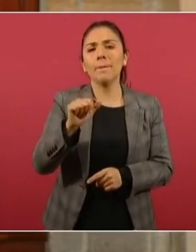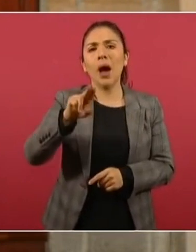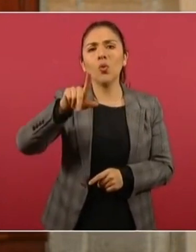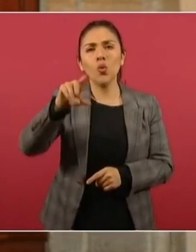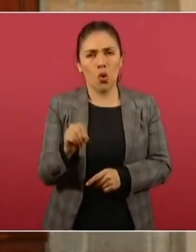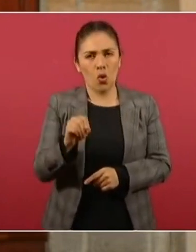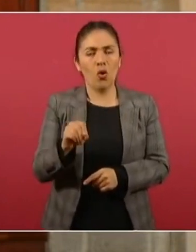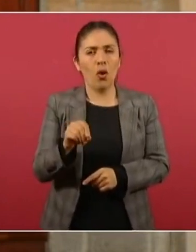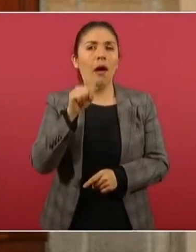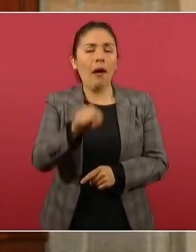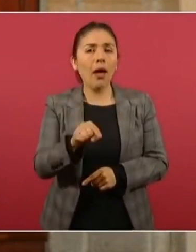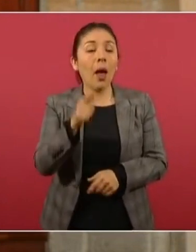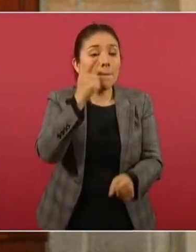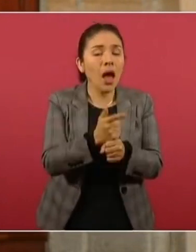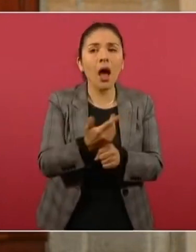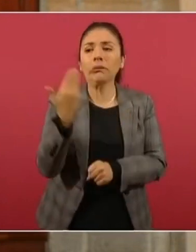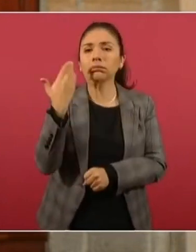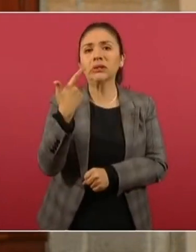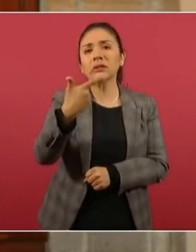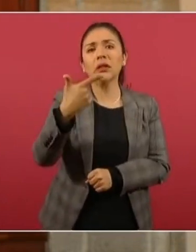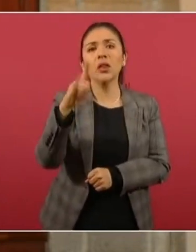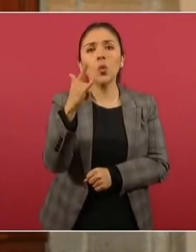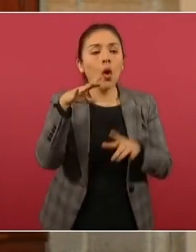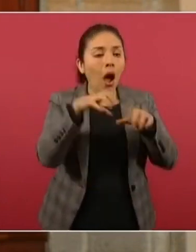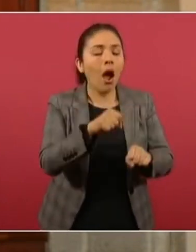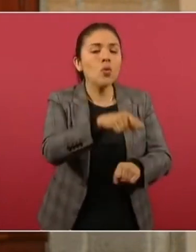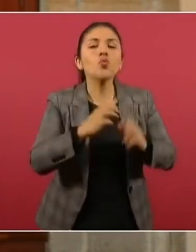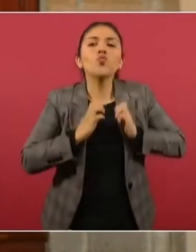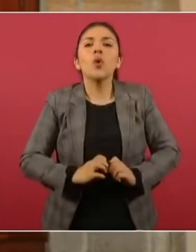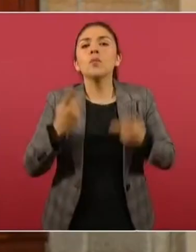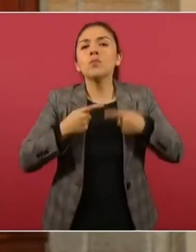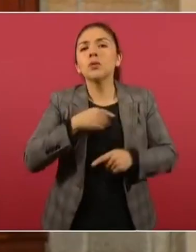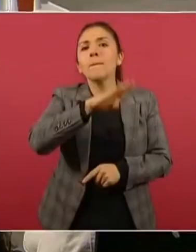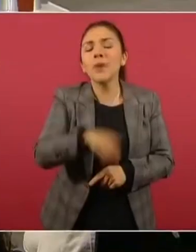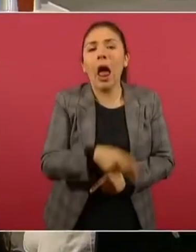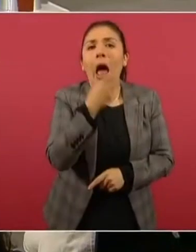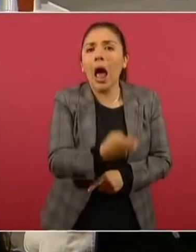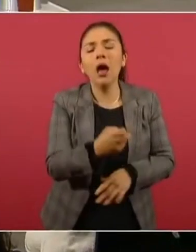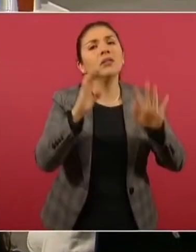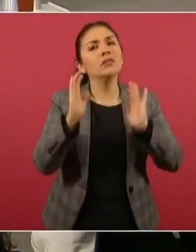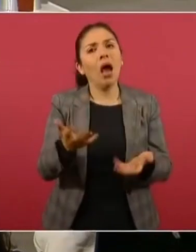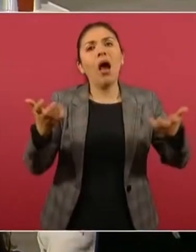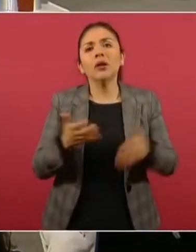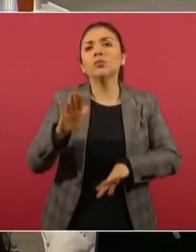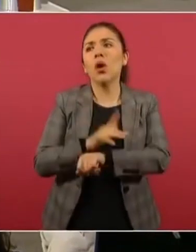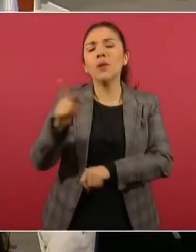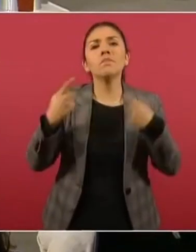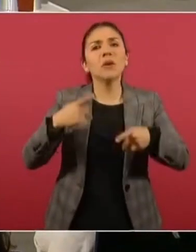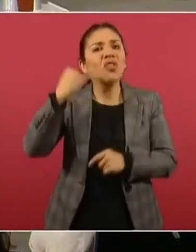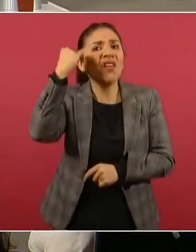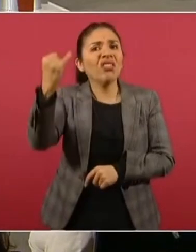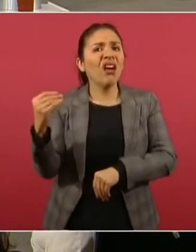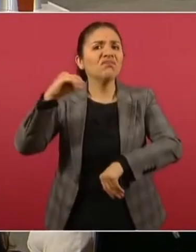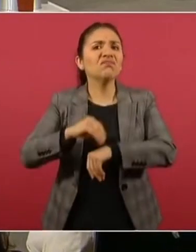N., que fue localizado el pasado 7 de julio y que fue también motivo de las acciones criminales de este sujeto